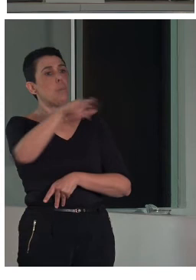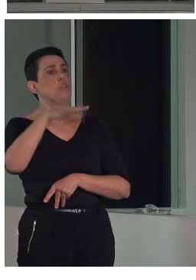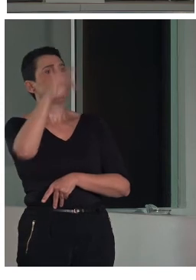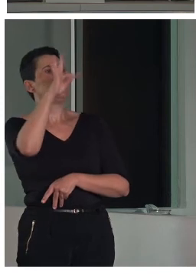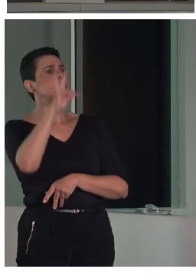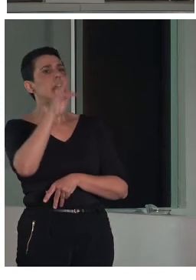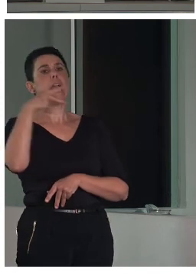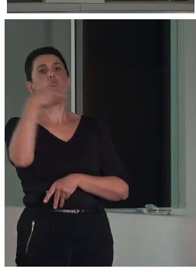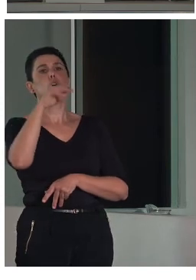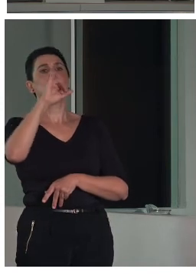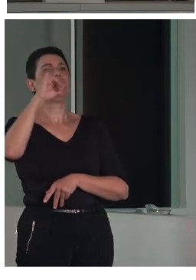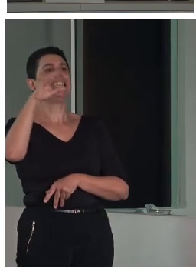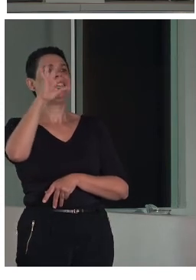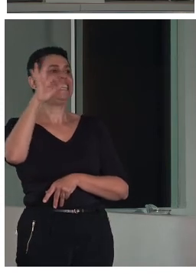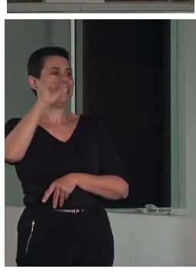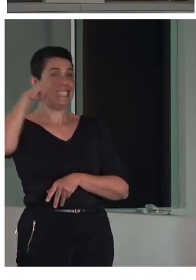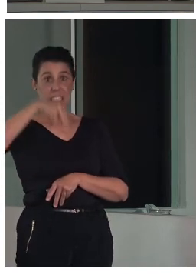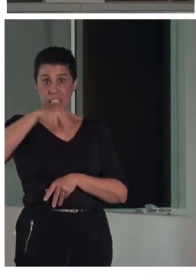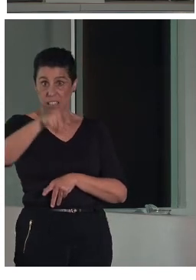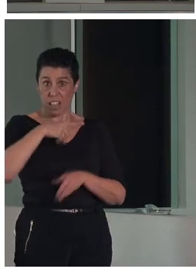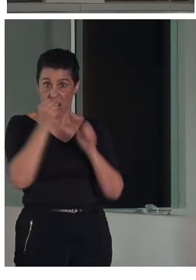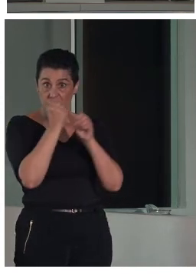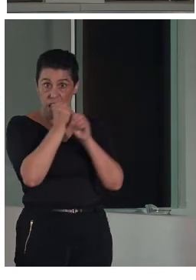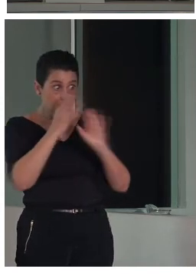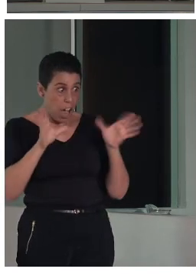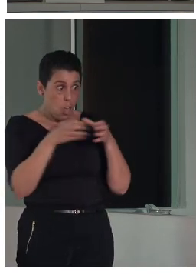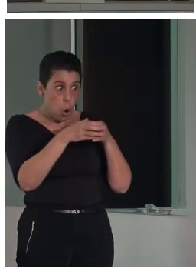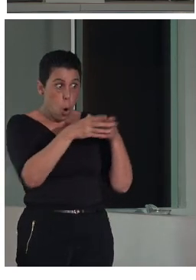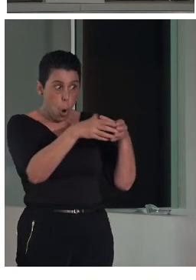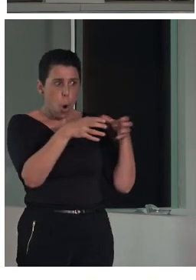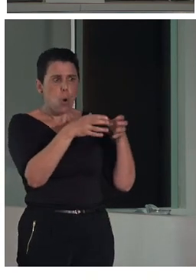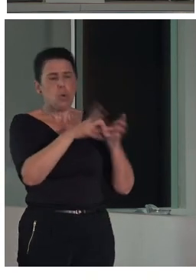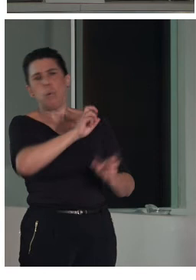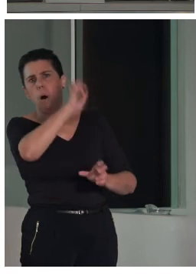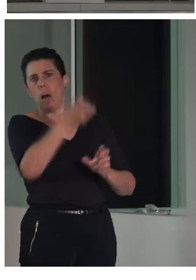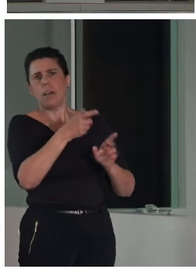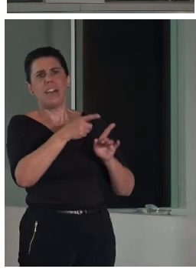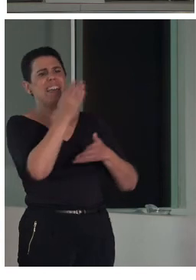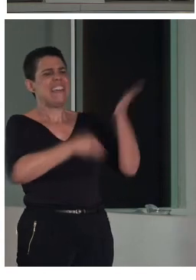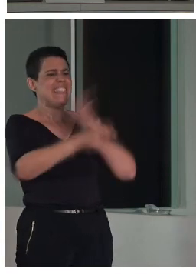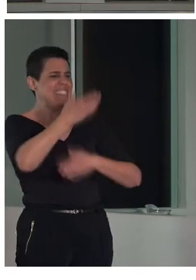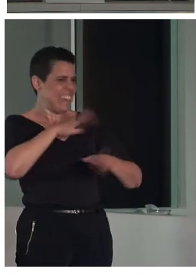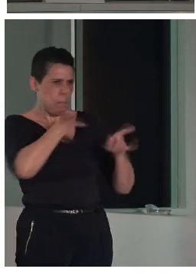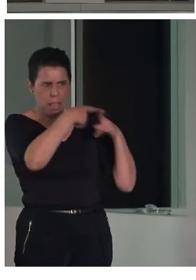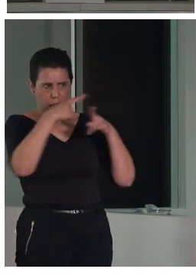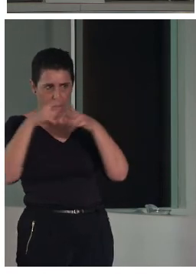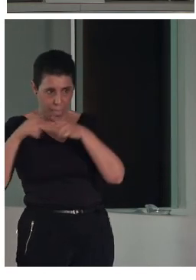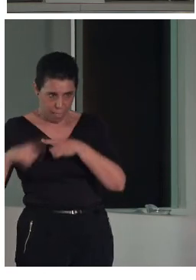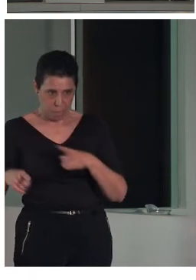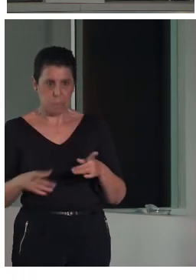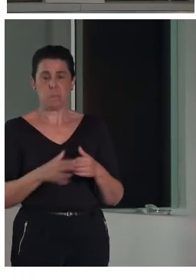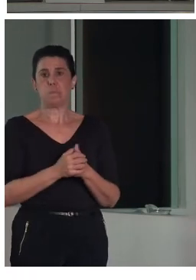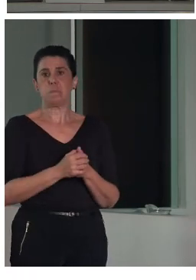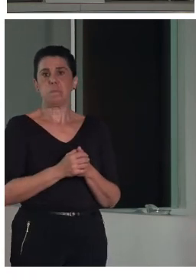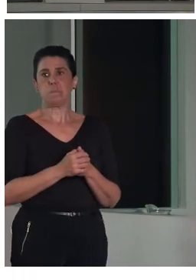en lectura fácil que se ha trabajado con grupos más diversos aparte de discapacidad intelectual entonces nosotros